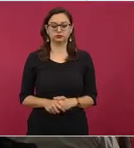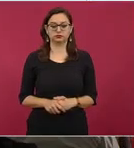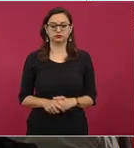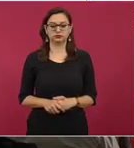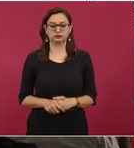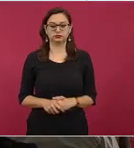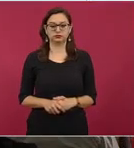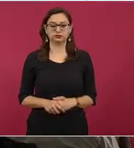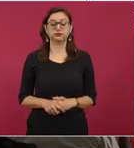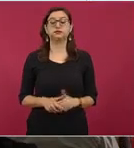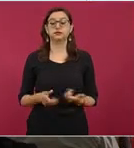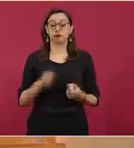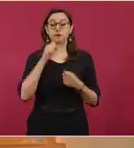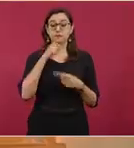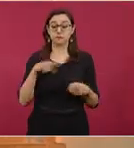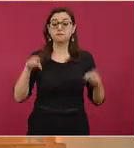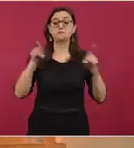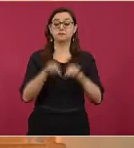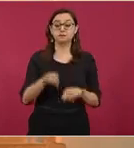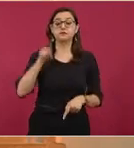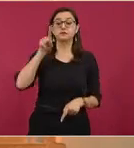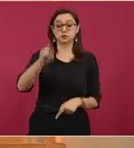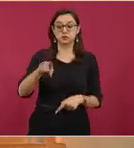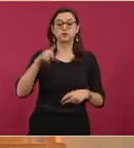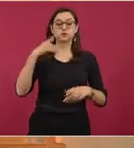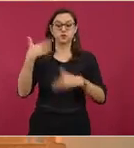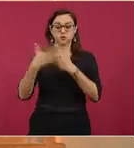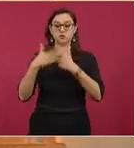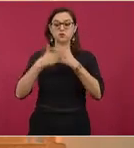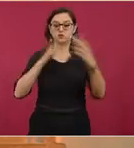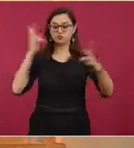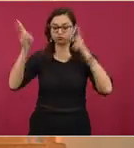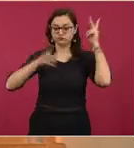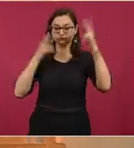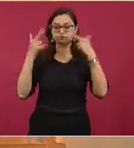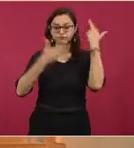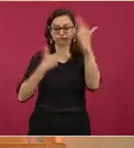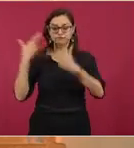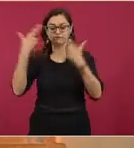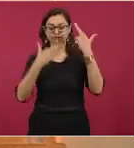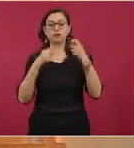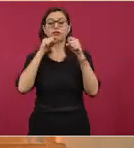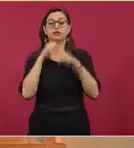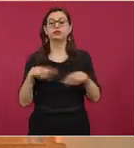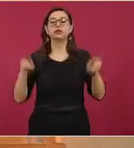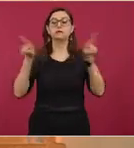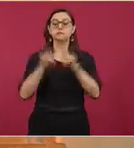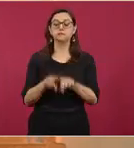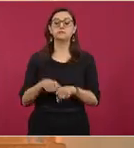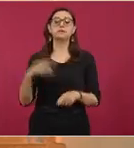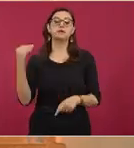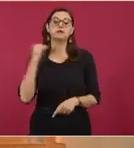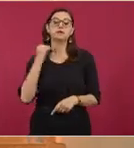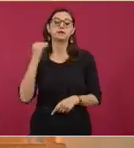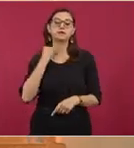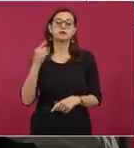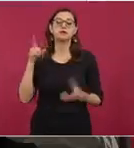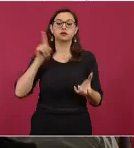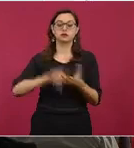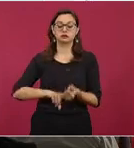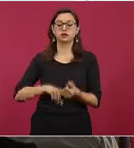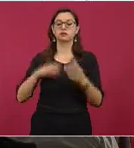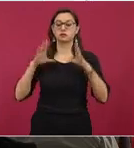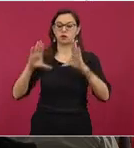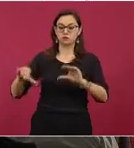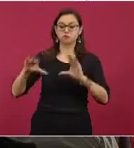las aduanas de Manzanillo y de Veracruz. Y igualmente abogados de aduanas, también estos van a ser en el Centro de Estudios Superiores